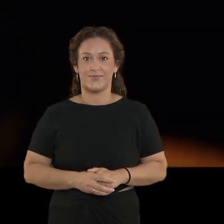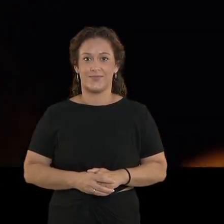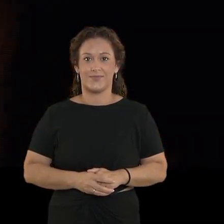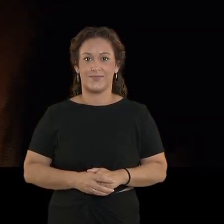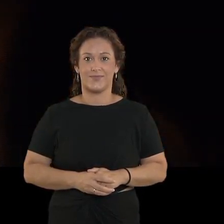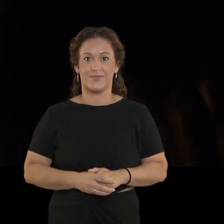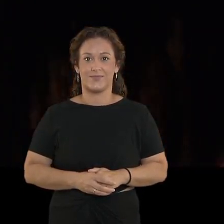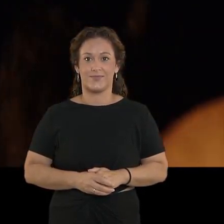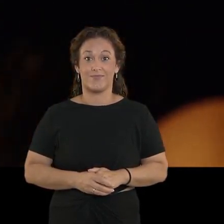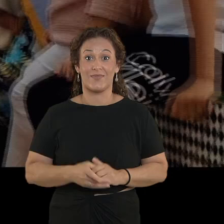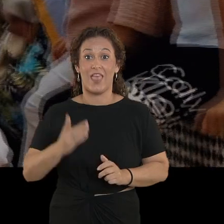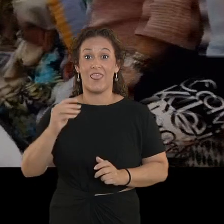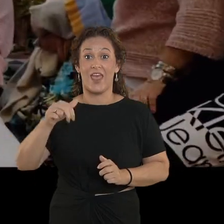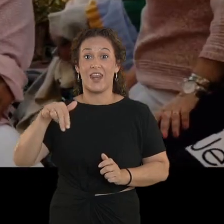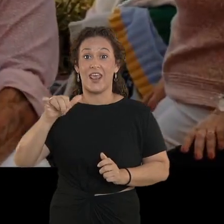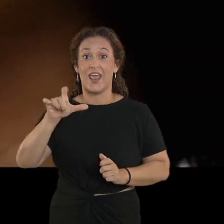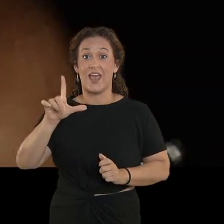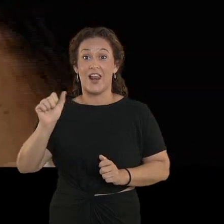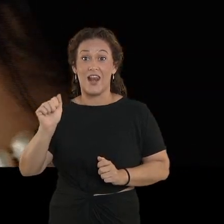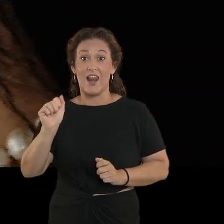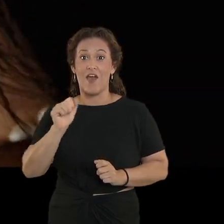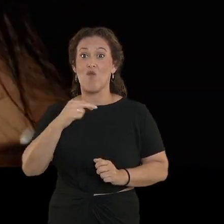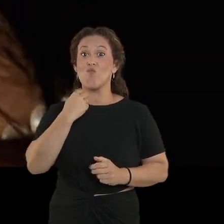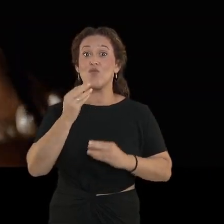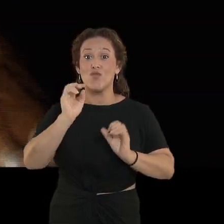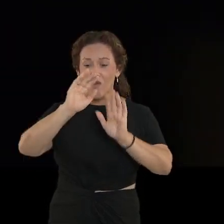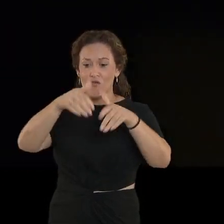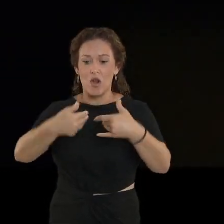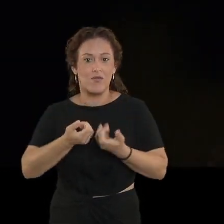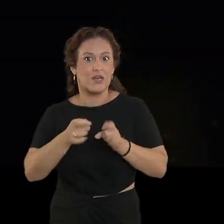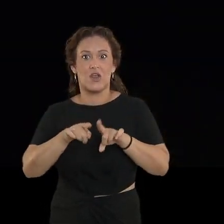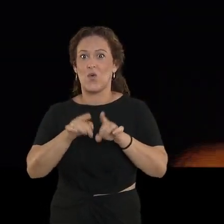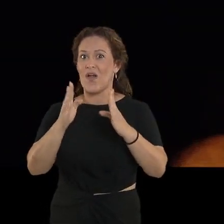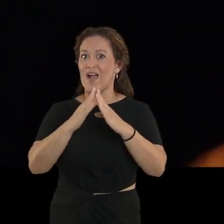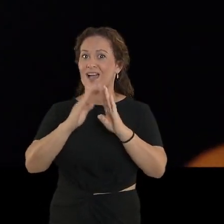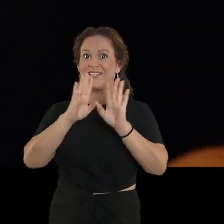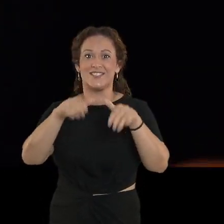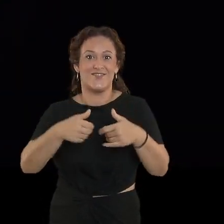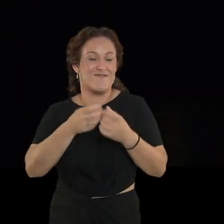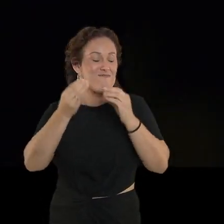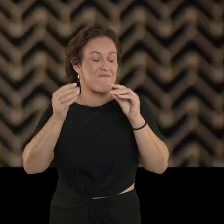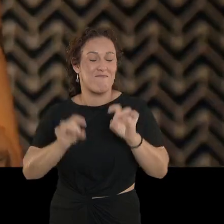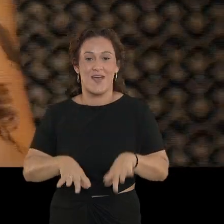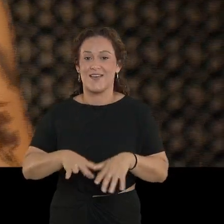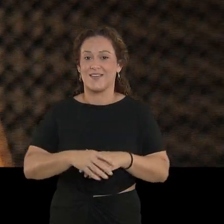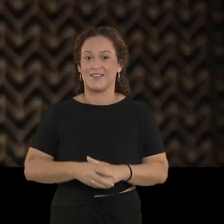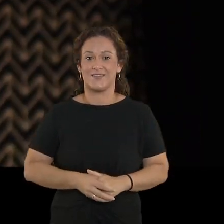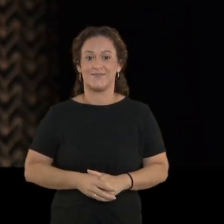Me saben ayer. Daniela, volver a donde esté tu voz siempre será como volver a casa.